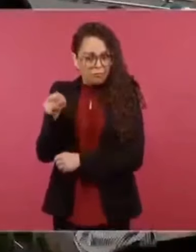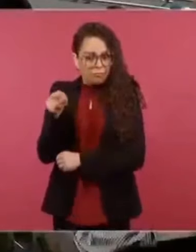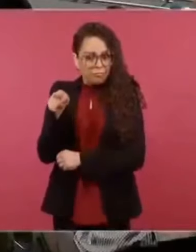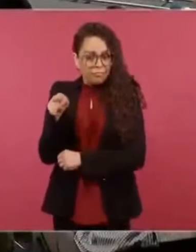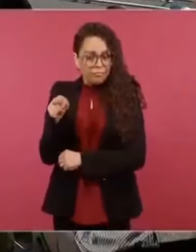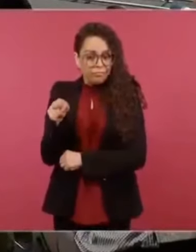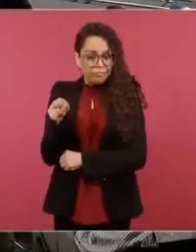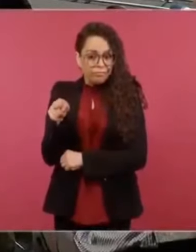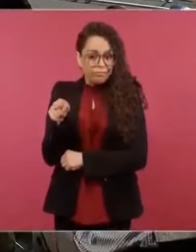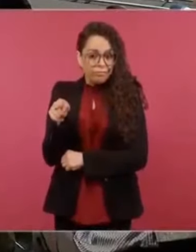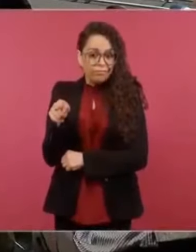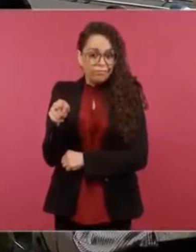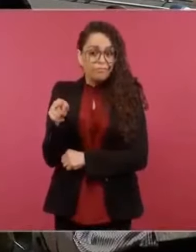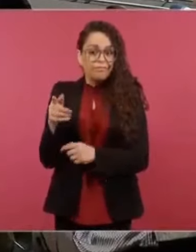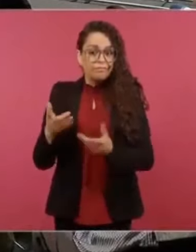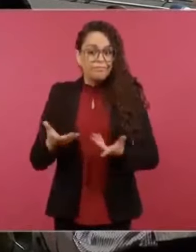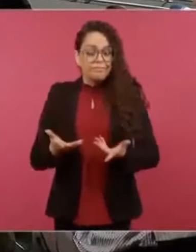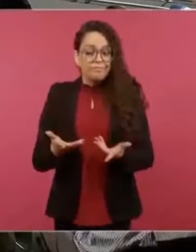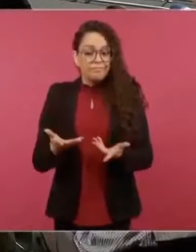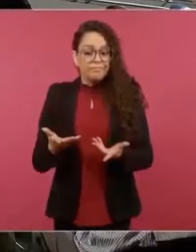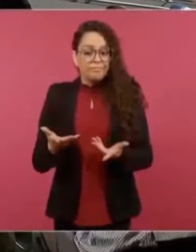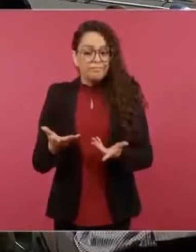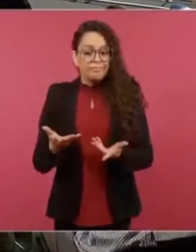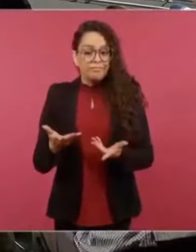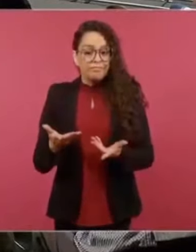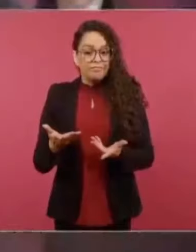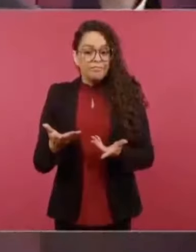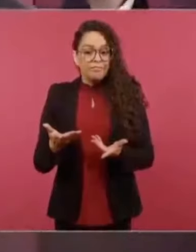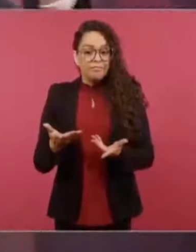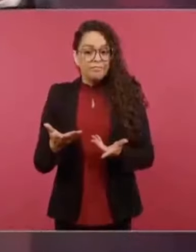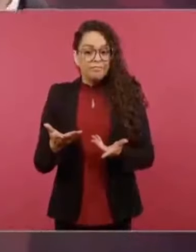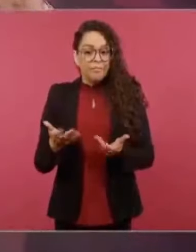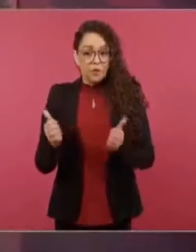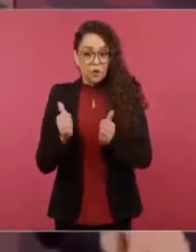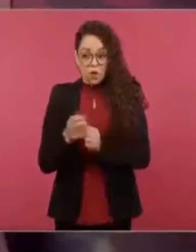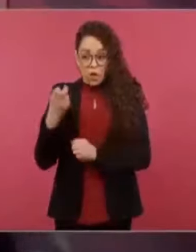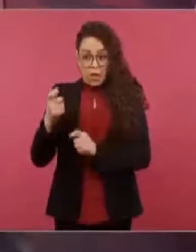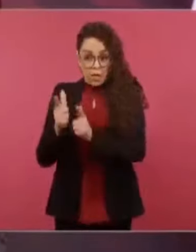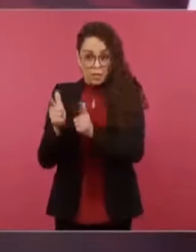tienen relaciones con estos grupos,